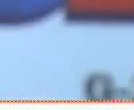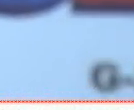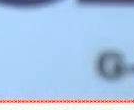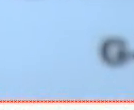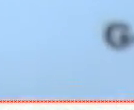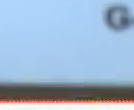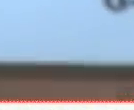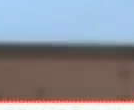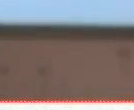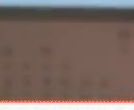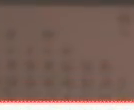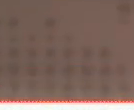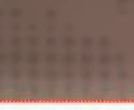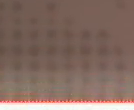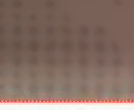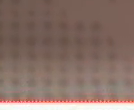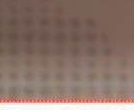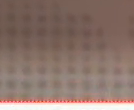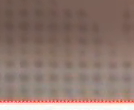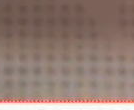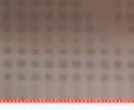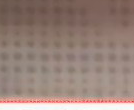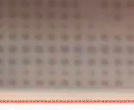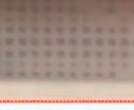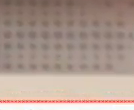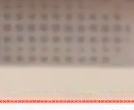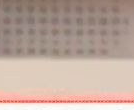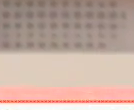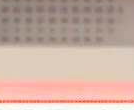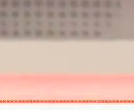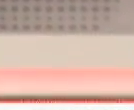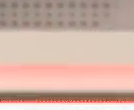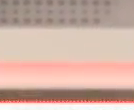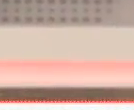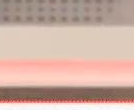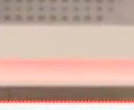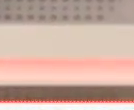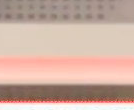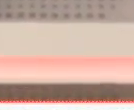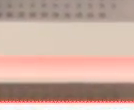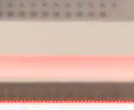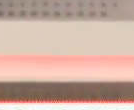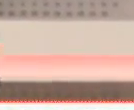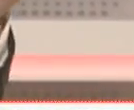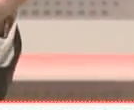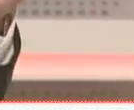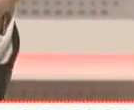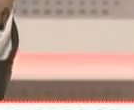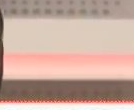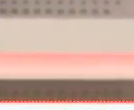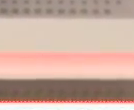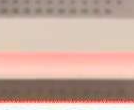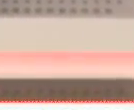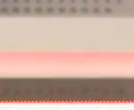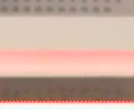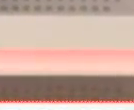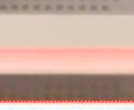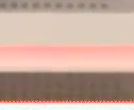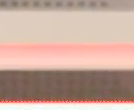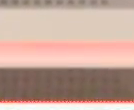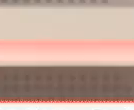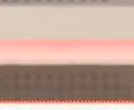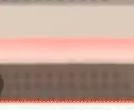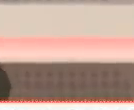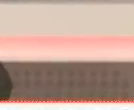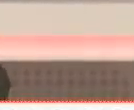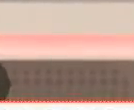Y bien lo que acaban de apreciar en sus pantallas son las recomendaciones para afrontar el COVID-19, que sin lugar a dudas se ha convertido en la noticia del día